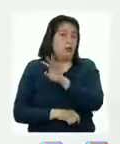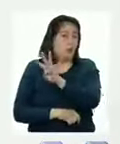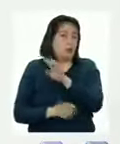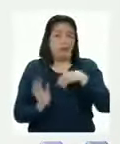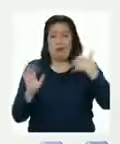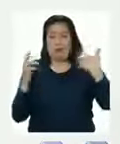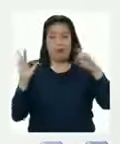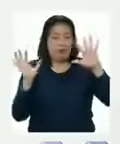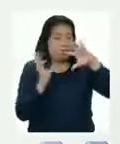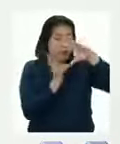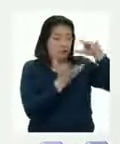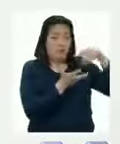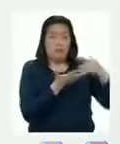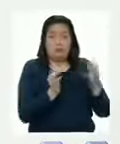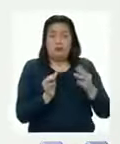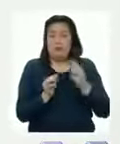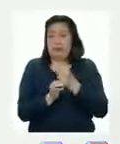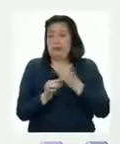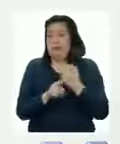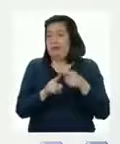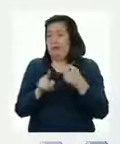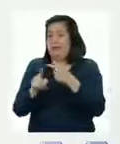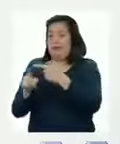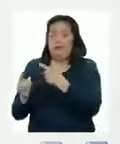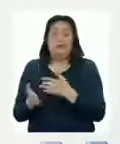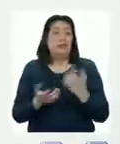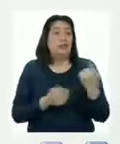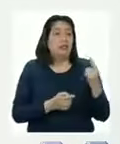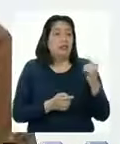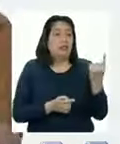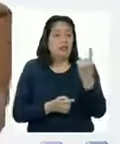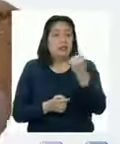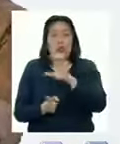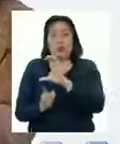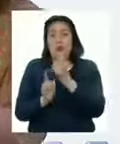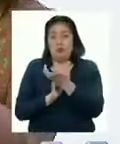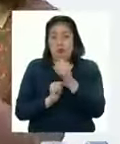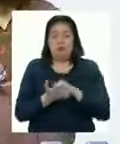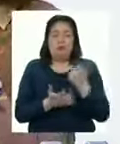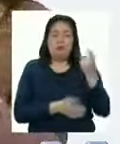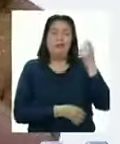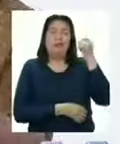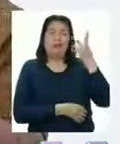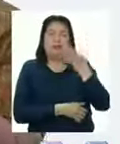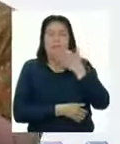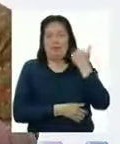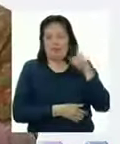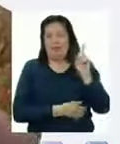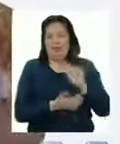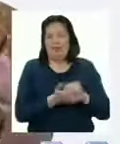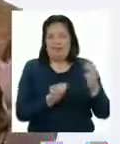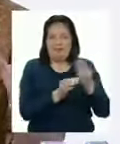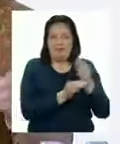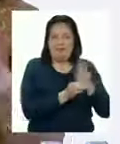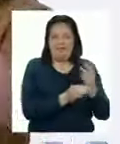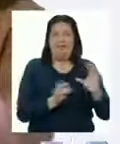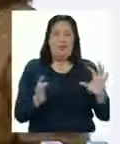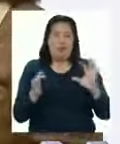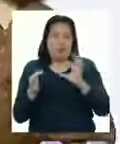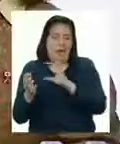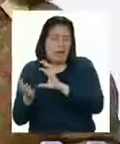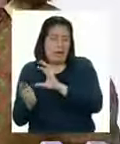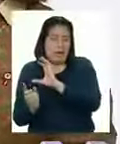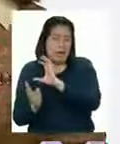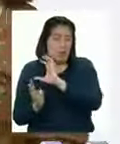forma en que la matemática se ha desarrollado es distinta en cada una de las diversas culturas Para entender mejor esa relación entre matemáticas y cultura